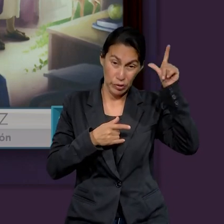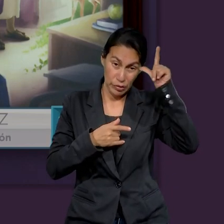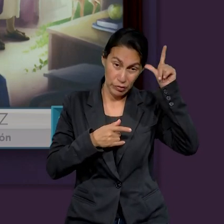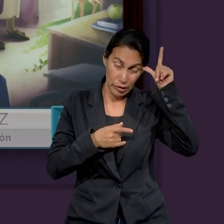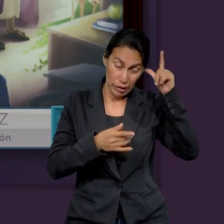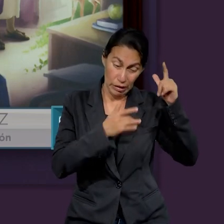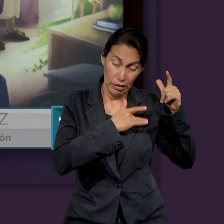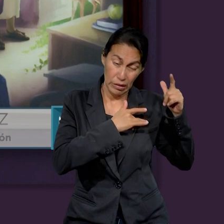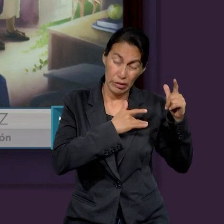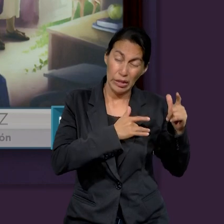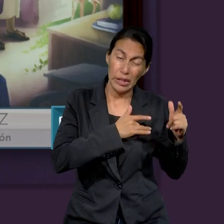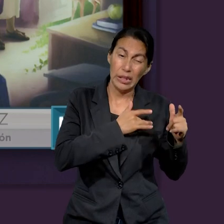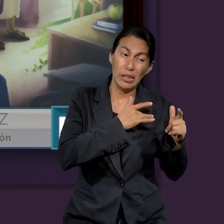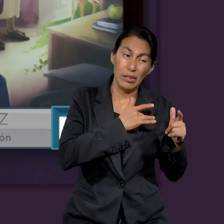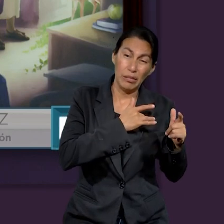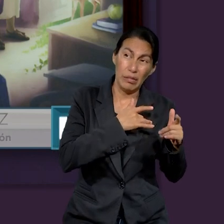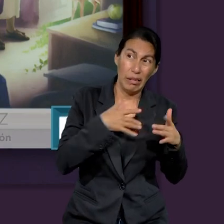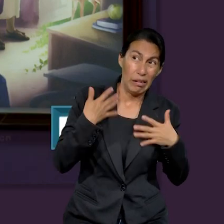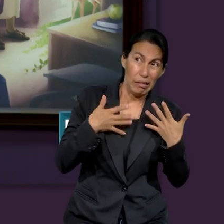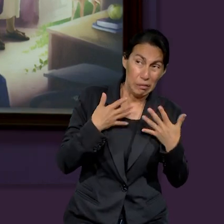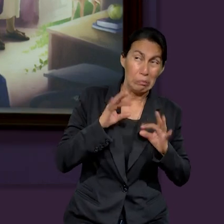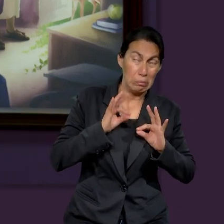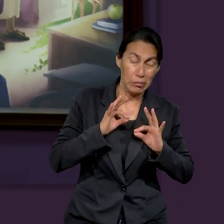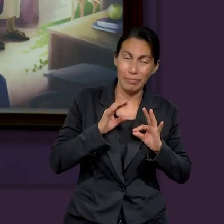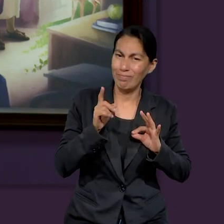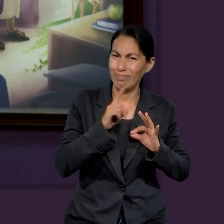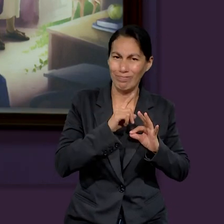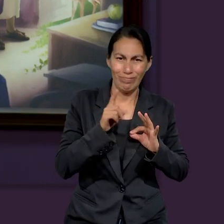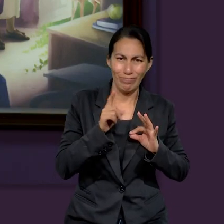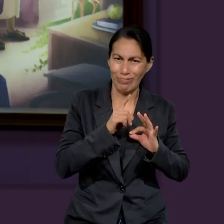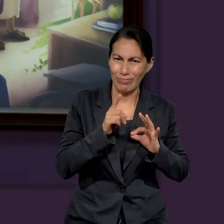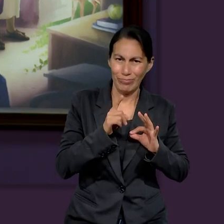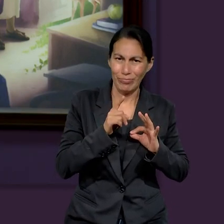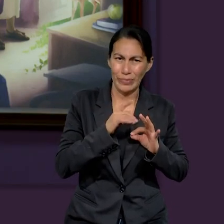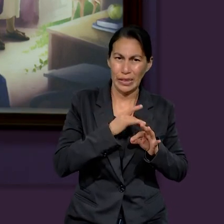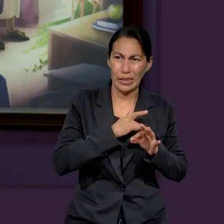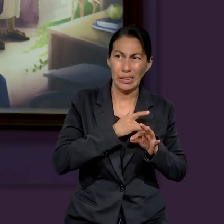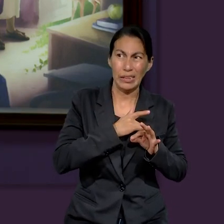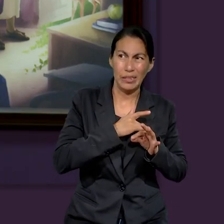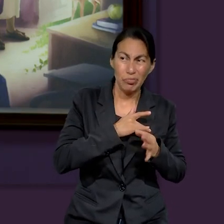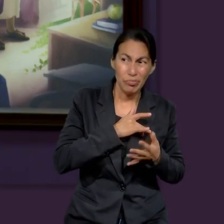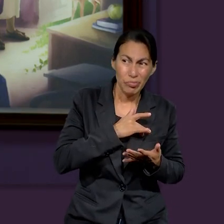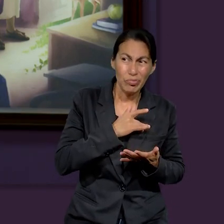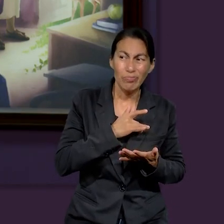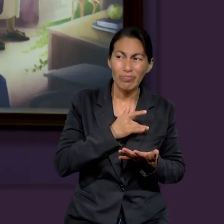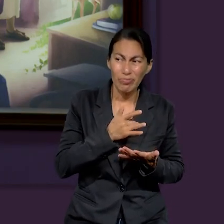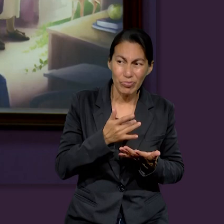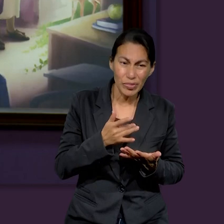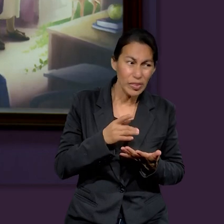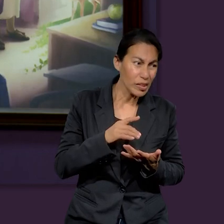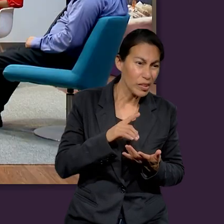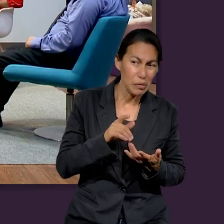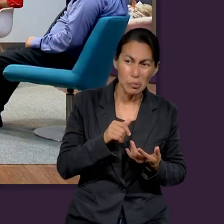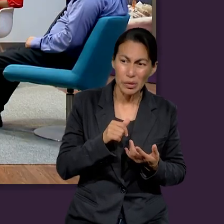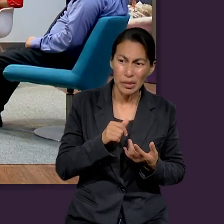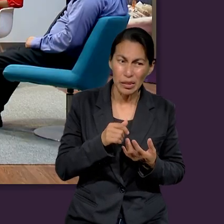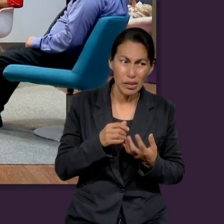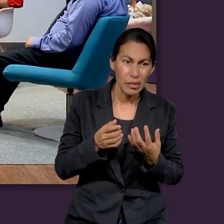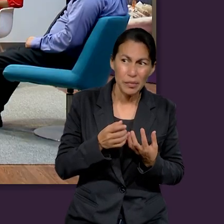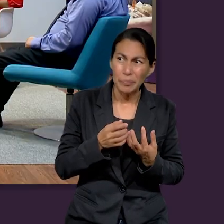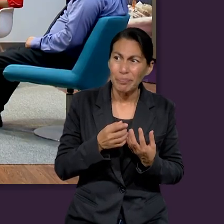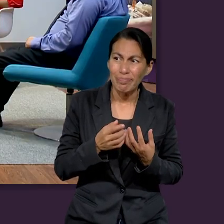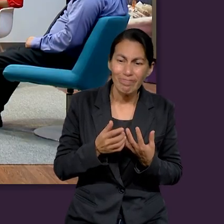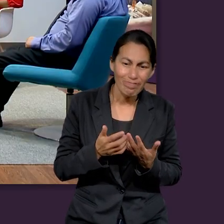que hubo en el corazón de Lucifer fue descontento. Ese descontento siguió en un aventurarse a codiciar,